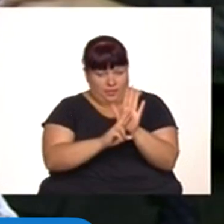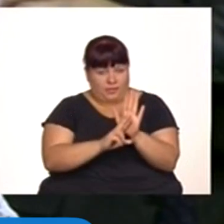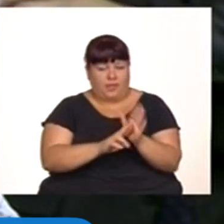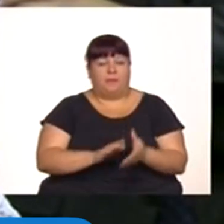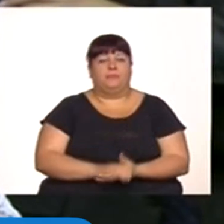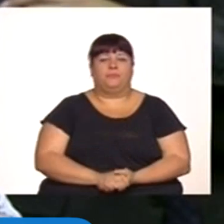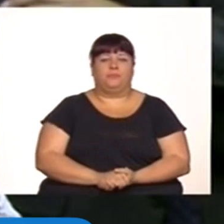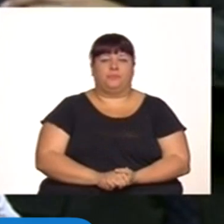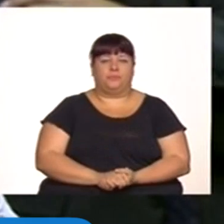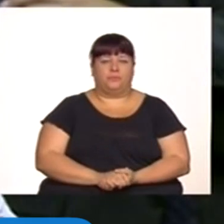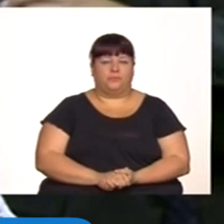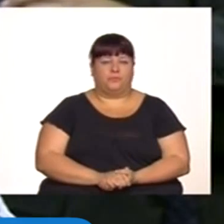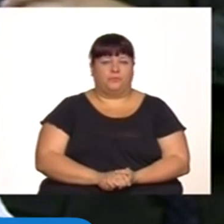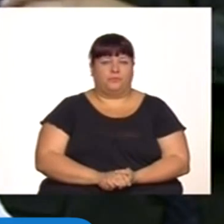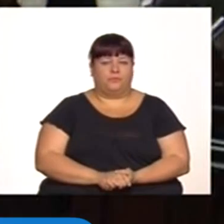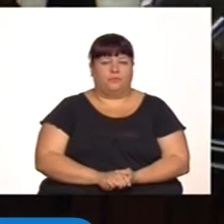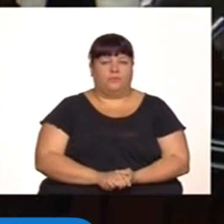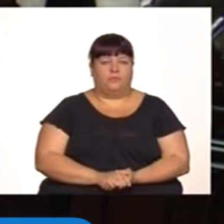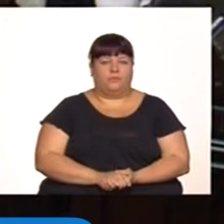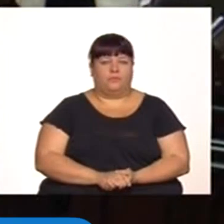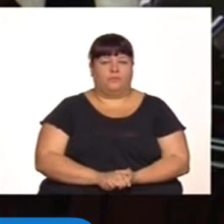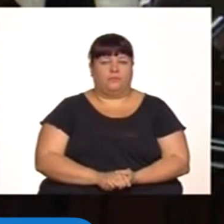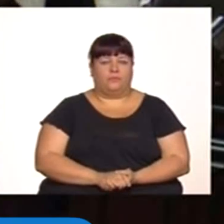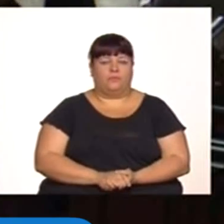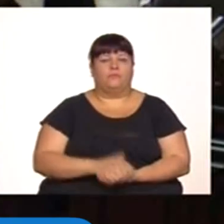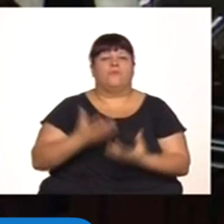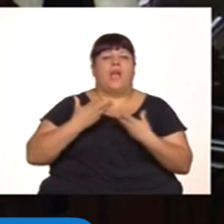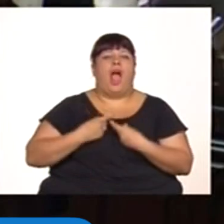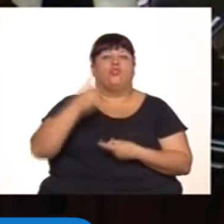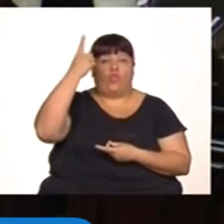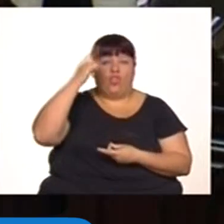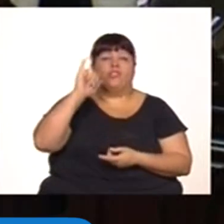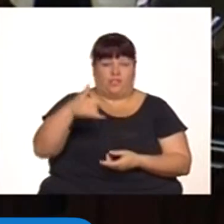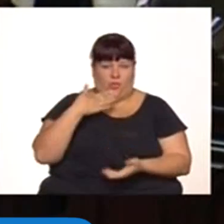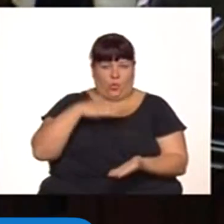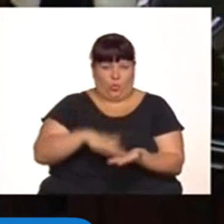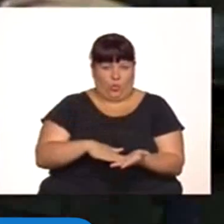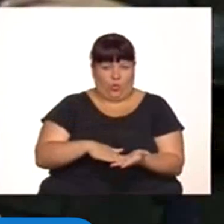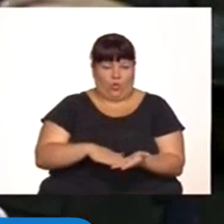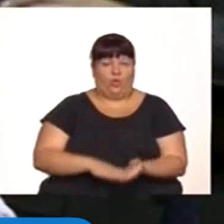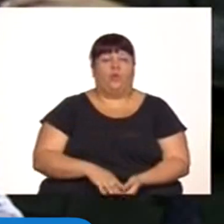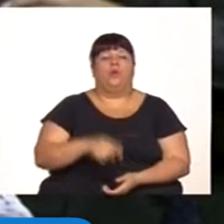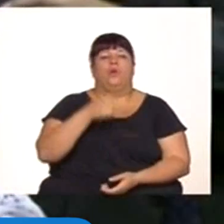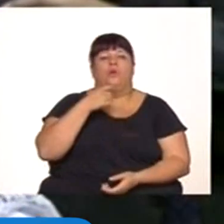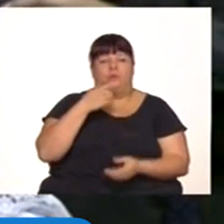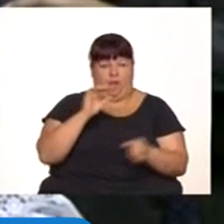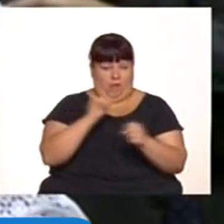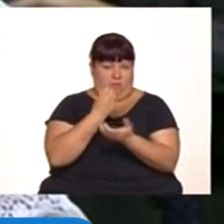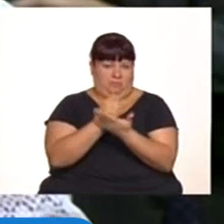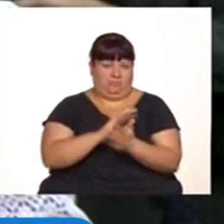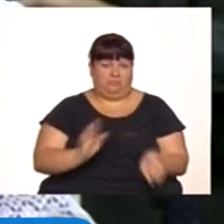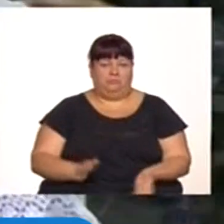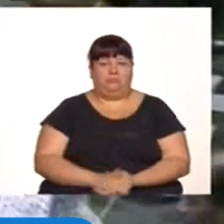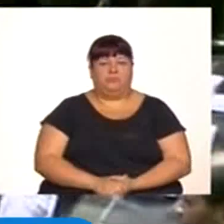lo que prescribe la Constitución Nacional? Con la ayuda de Dios, sí, juro. Queda usted incorporado.